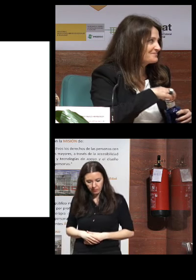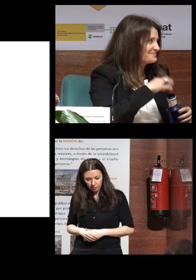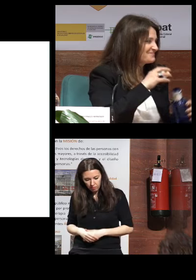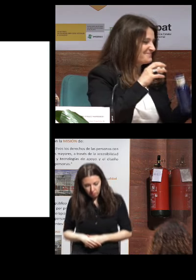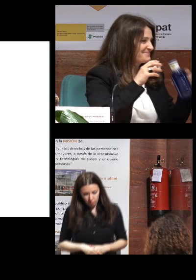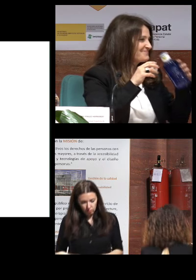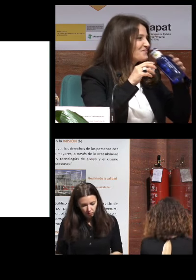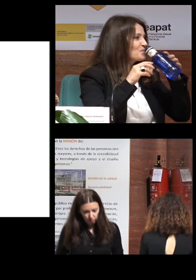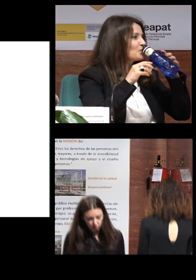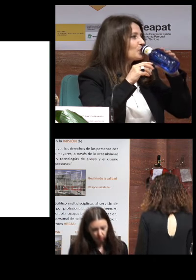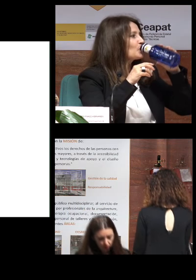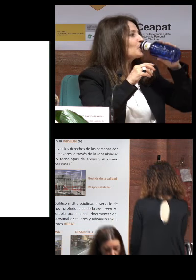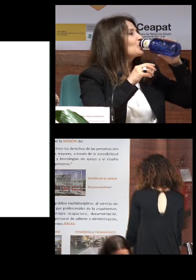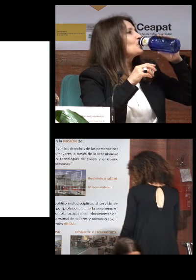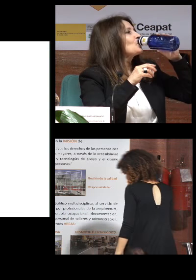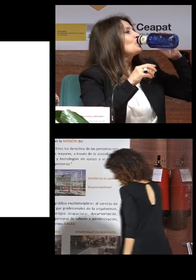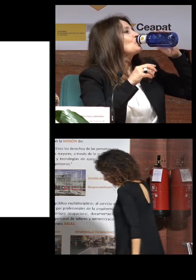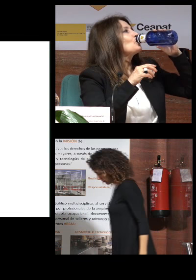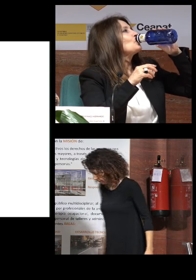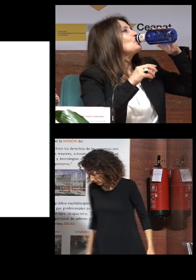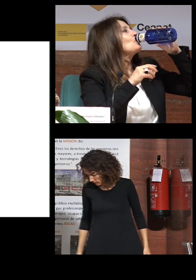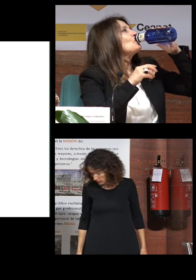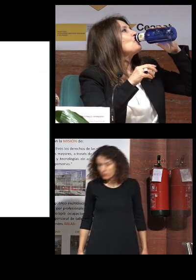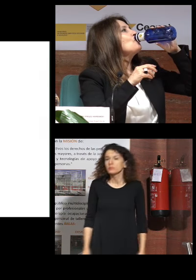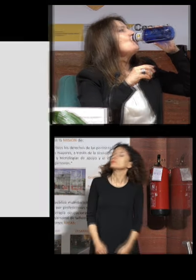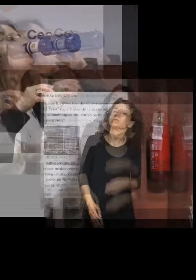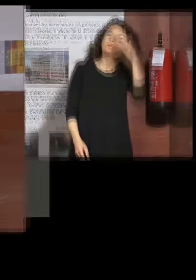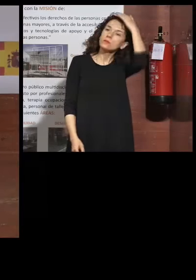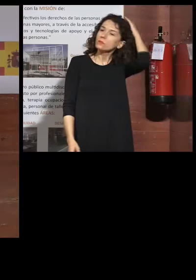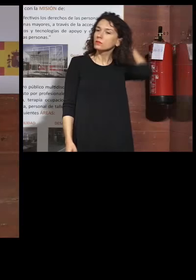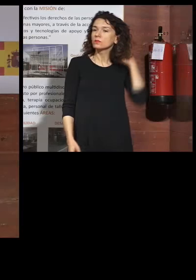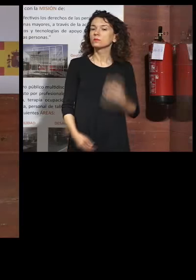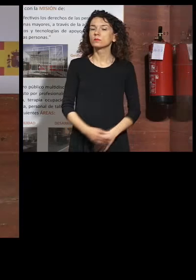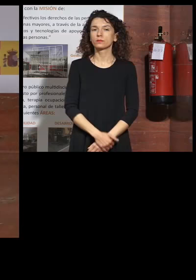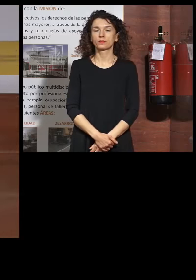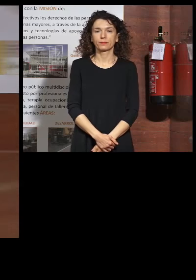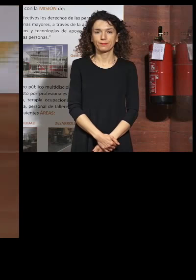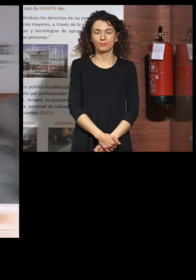aplausos aplausos aplausos aplausos aplausos aplausos